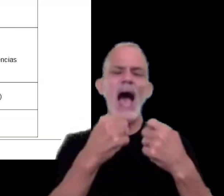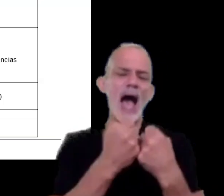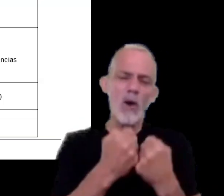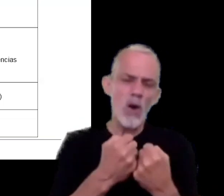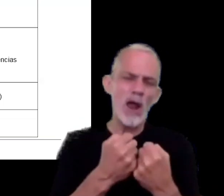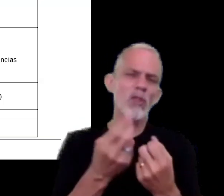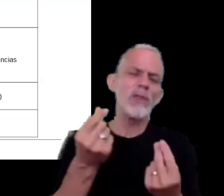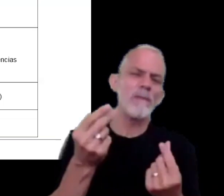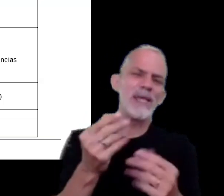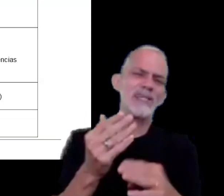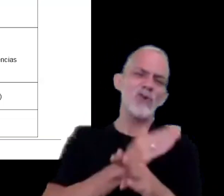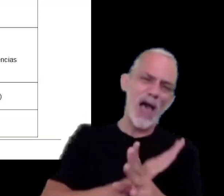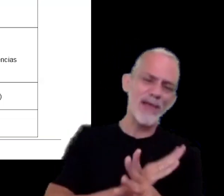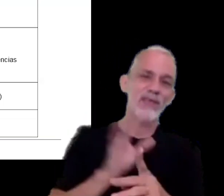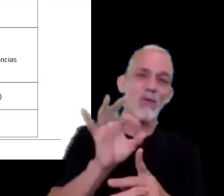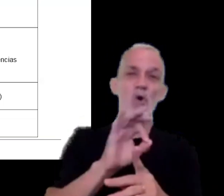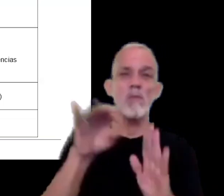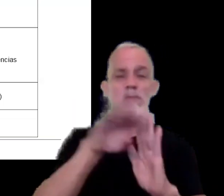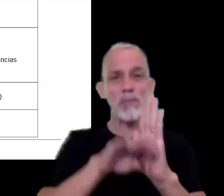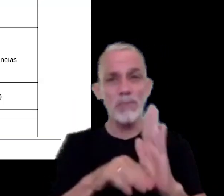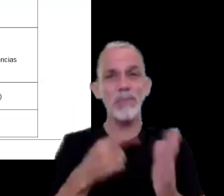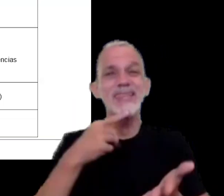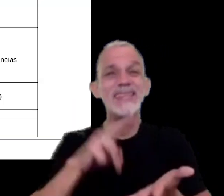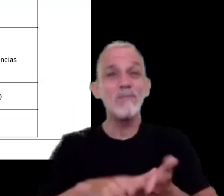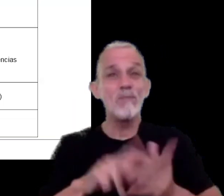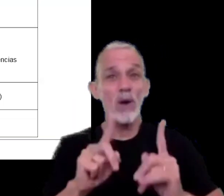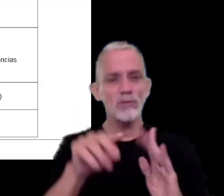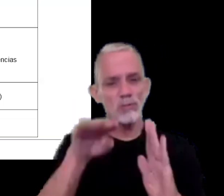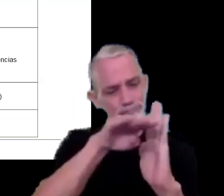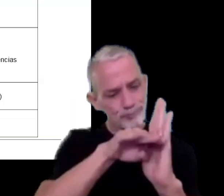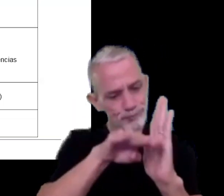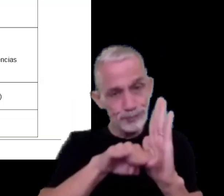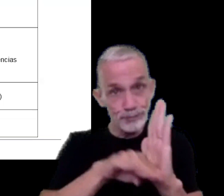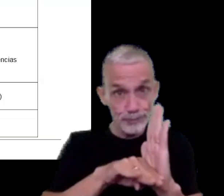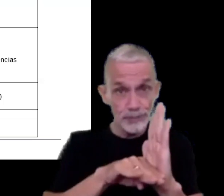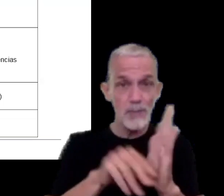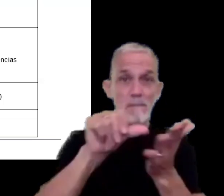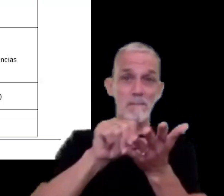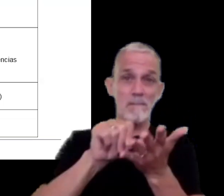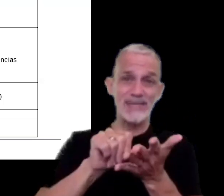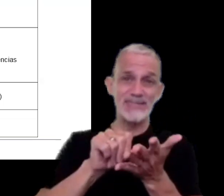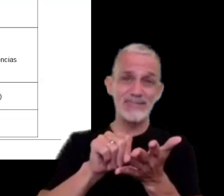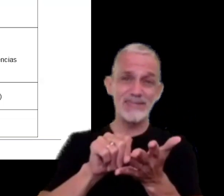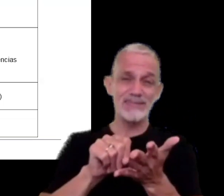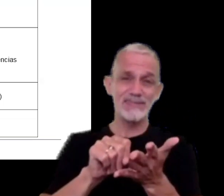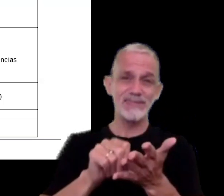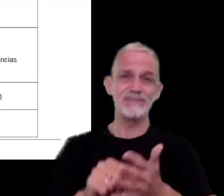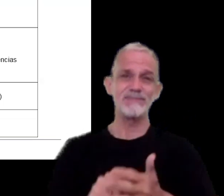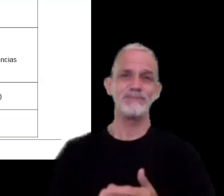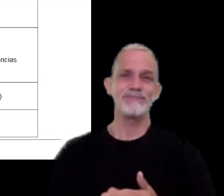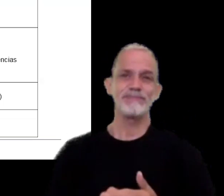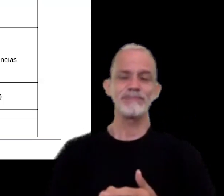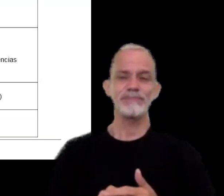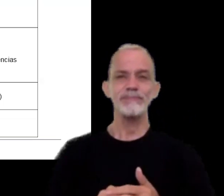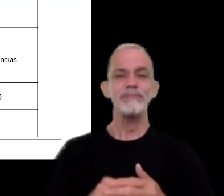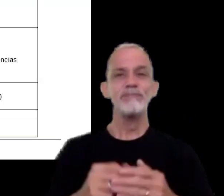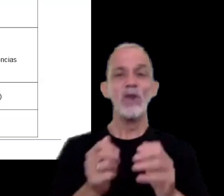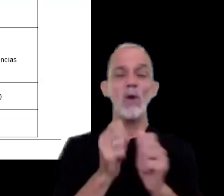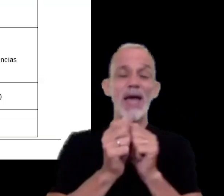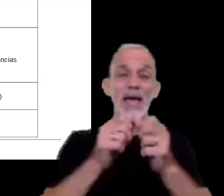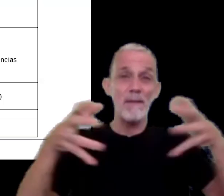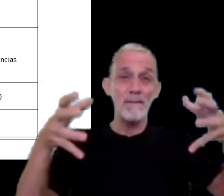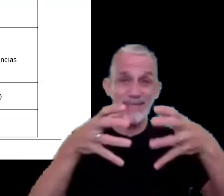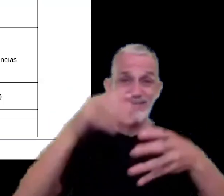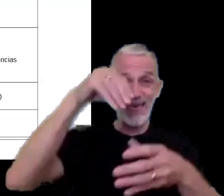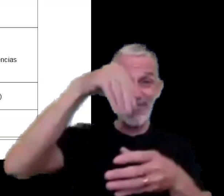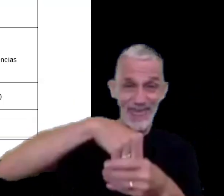precios u otras regulaciones fiscales que países o que compañías dentro de los